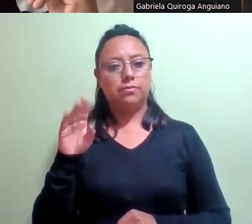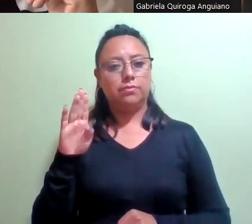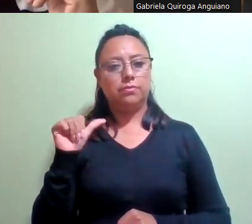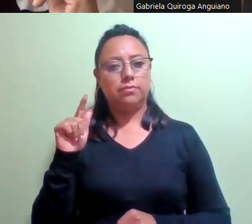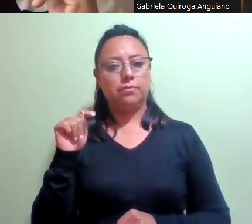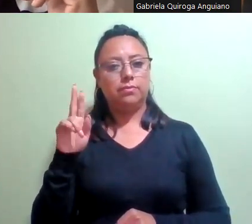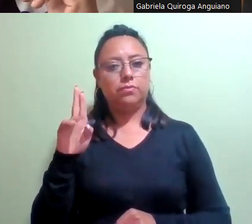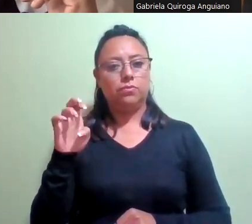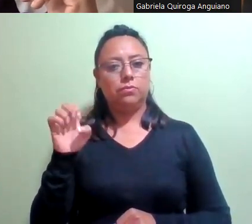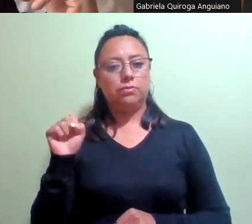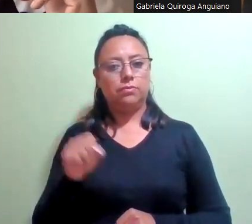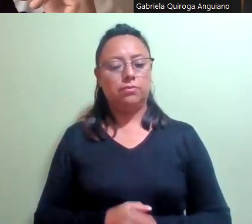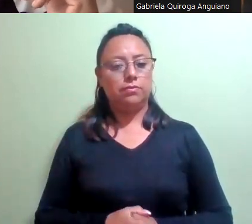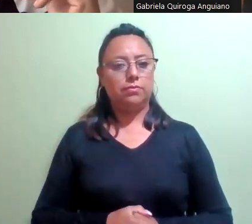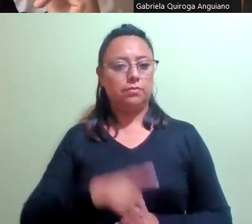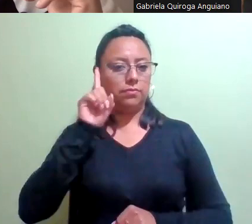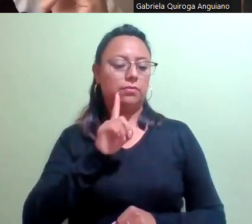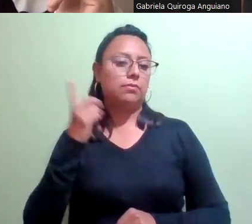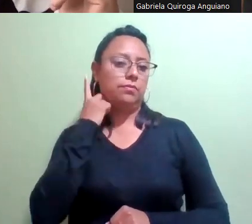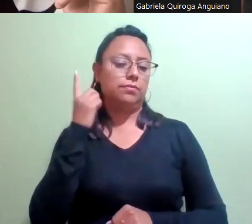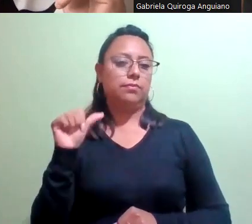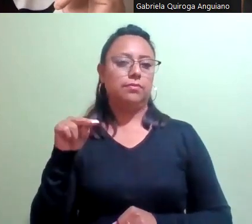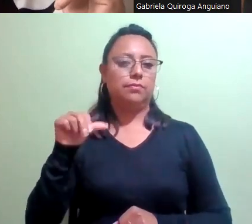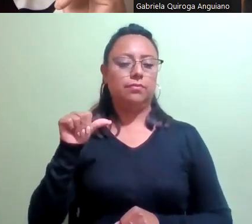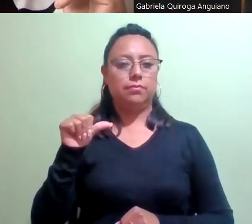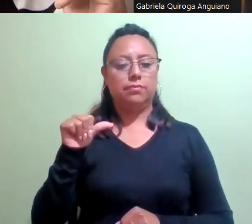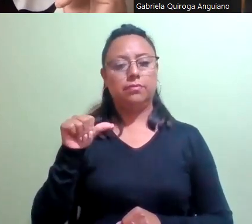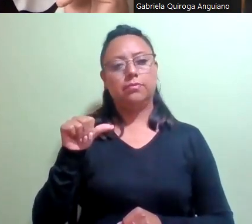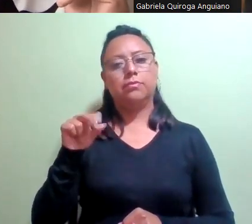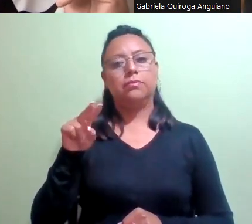Diputada Ana Jocelyn Villagrán Villasana.